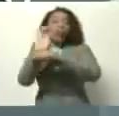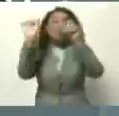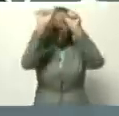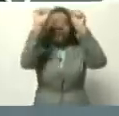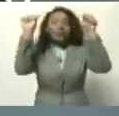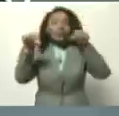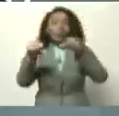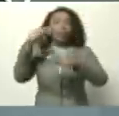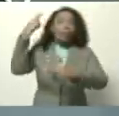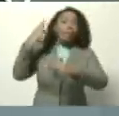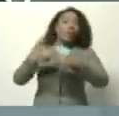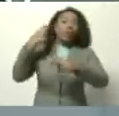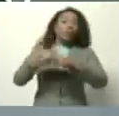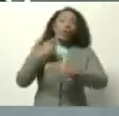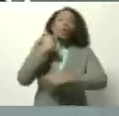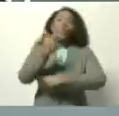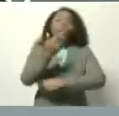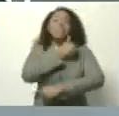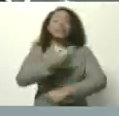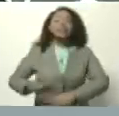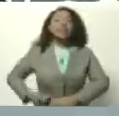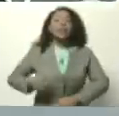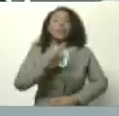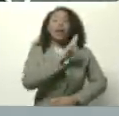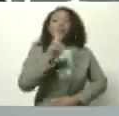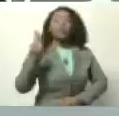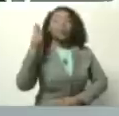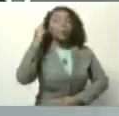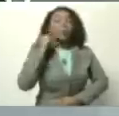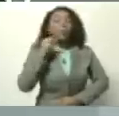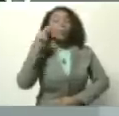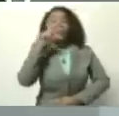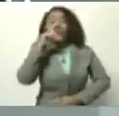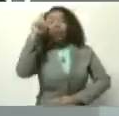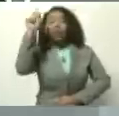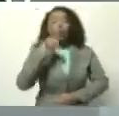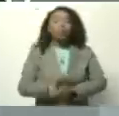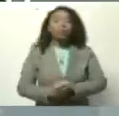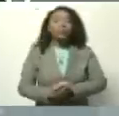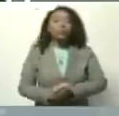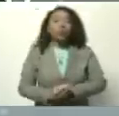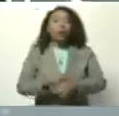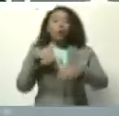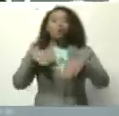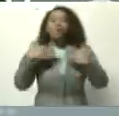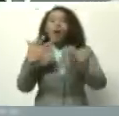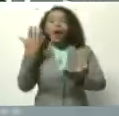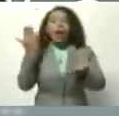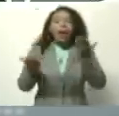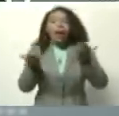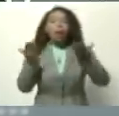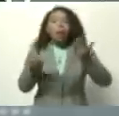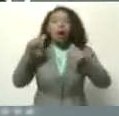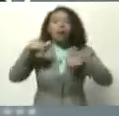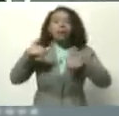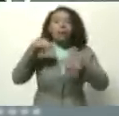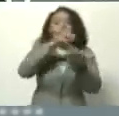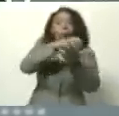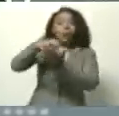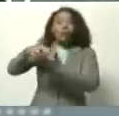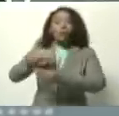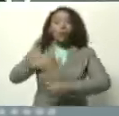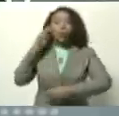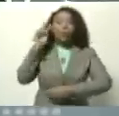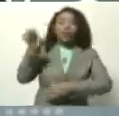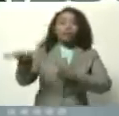de riesgo que anunció el presidente de la República Bolivariana de Venezuela. ¿Cuál es el balance a esta hora, en estos momentos, en los estados donde principalmente pudieron